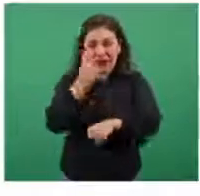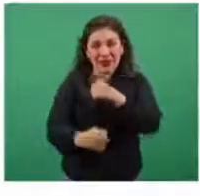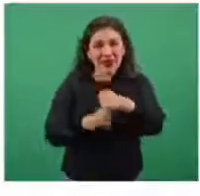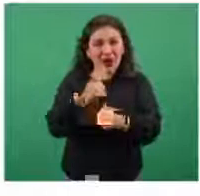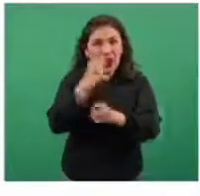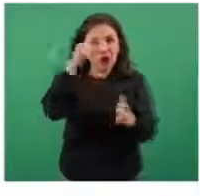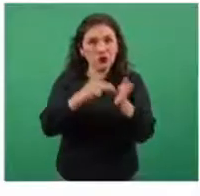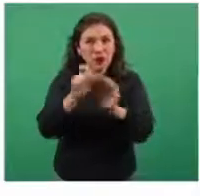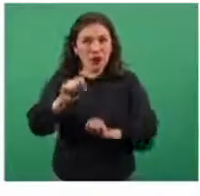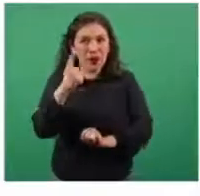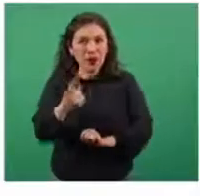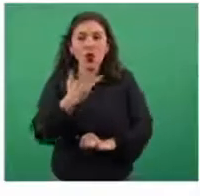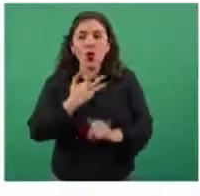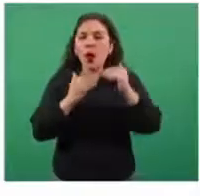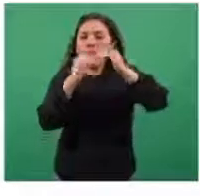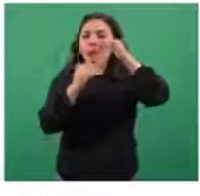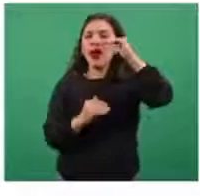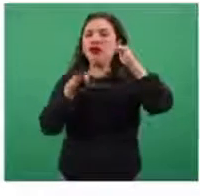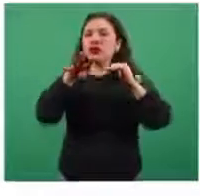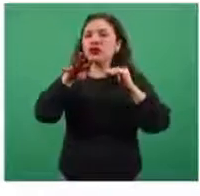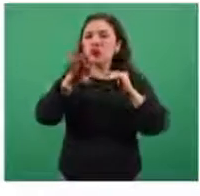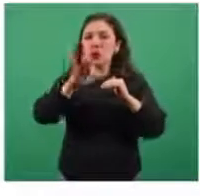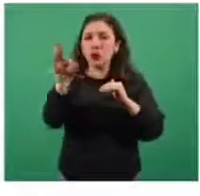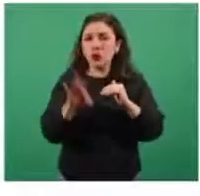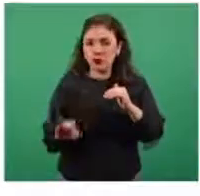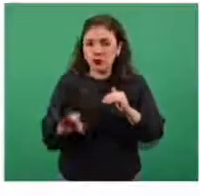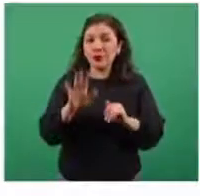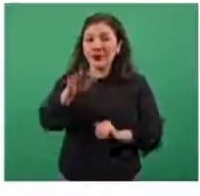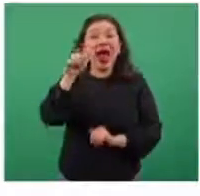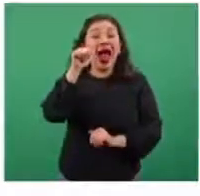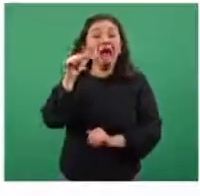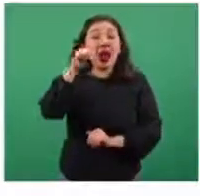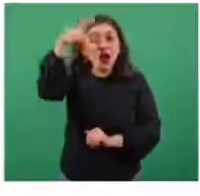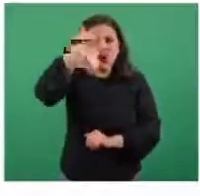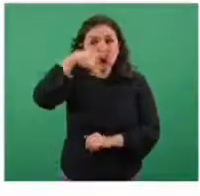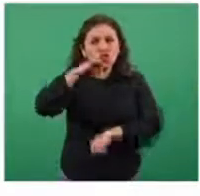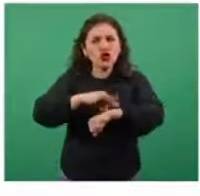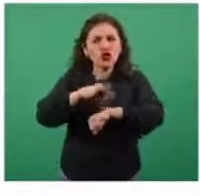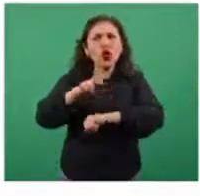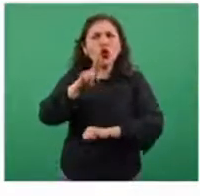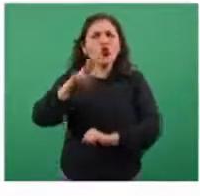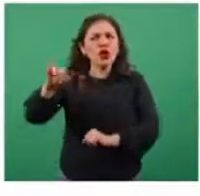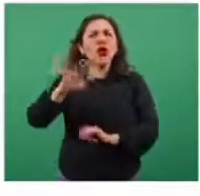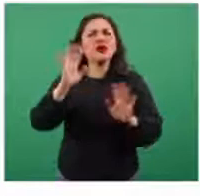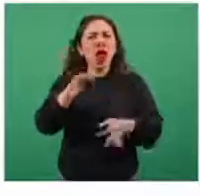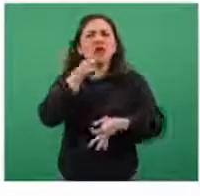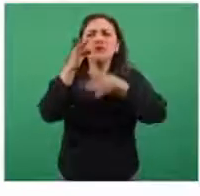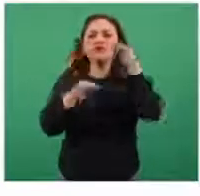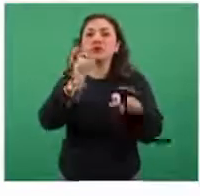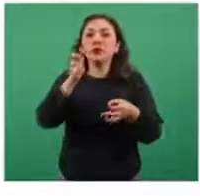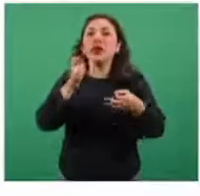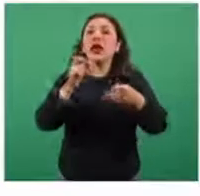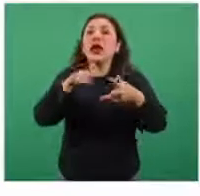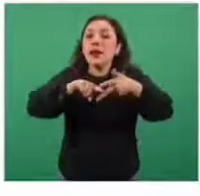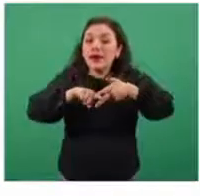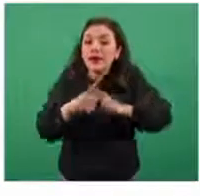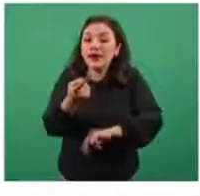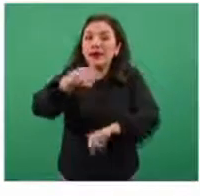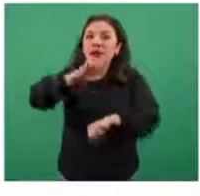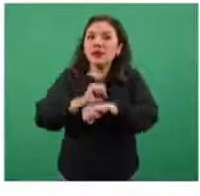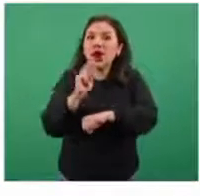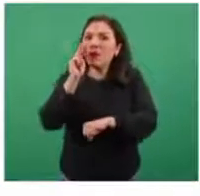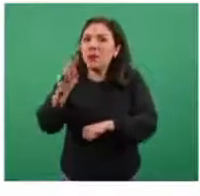año, de menos 19 por ciento. Anoche el doctor Ruy justamente comentaba que habríamos con una